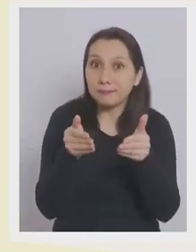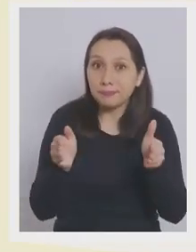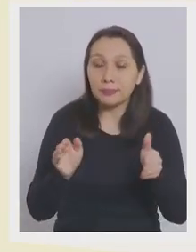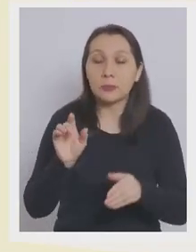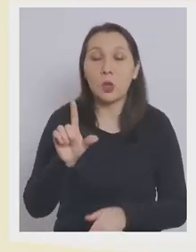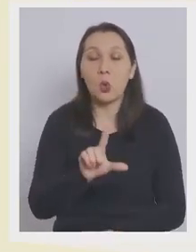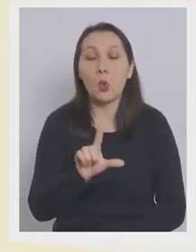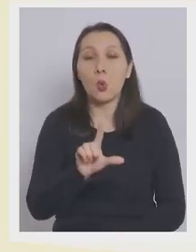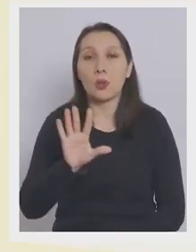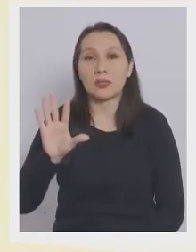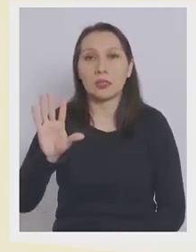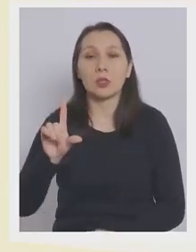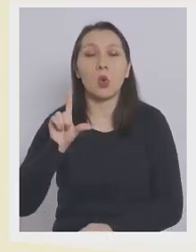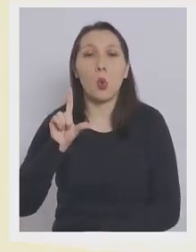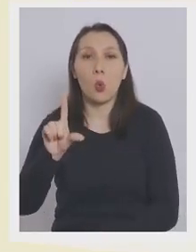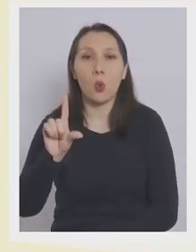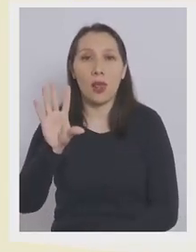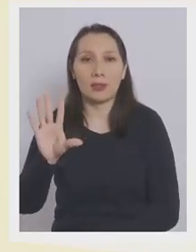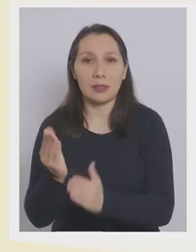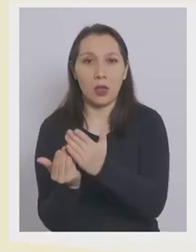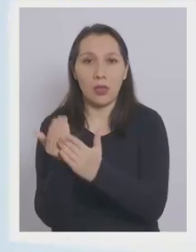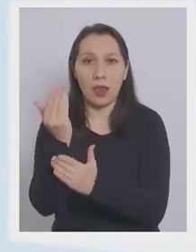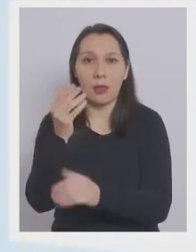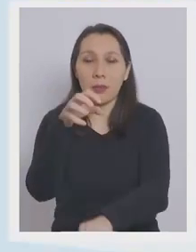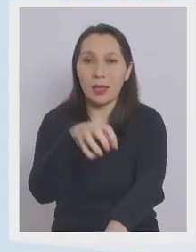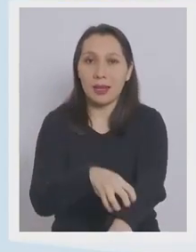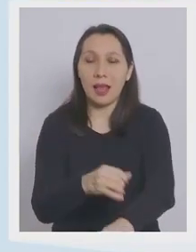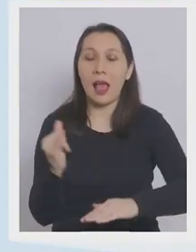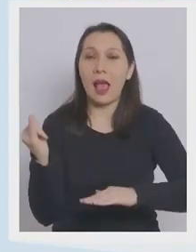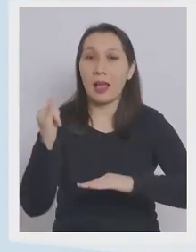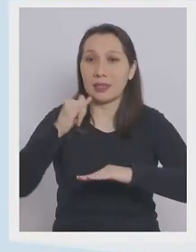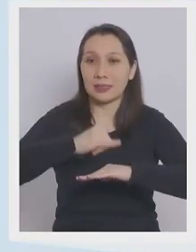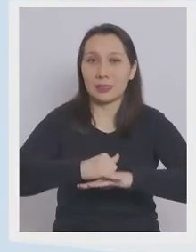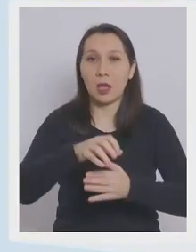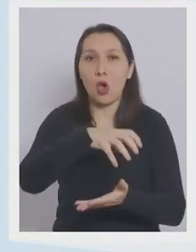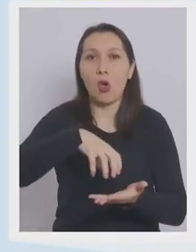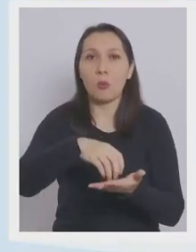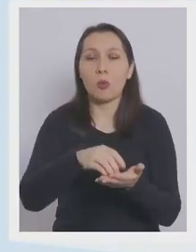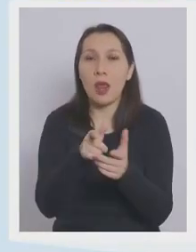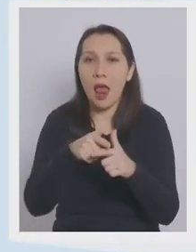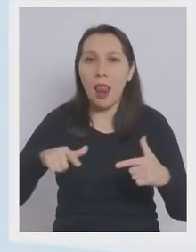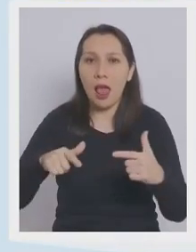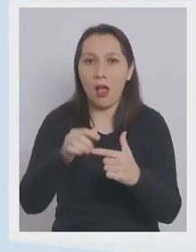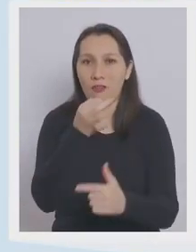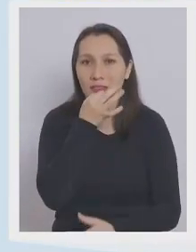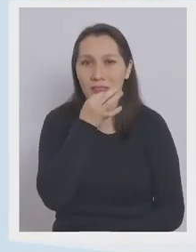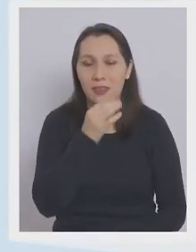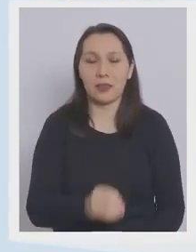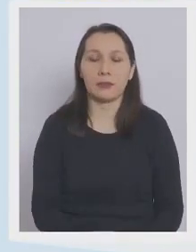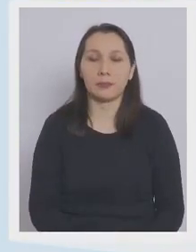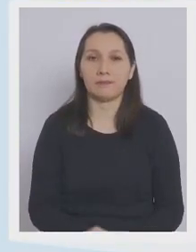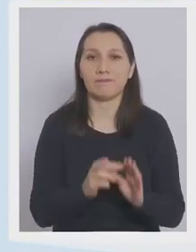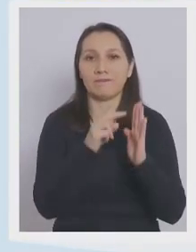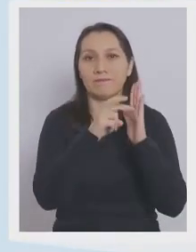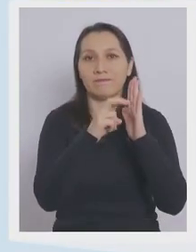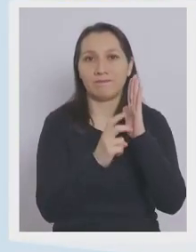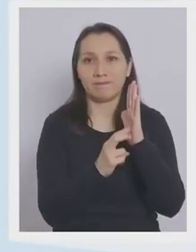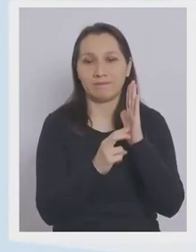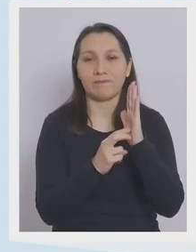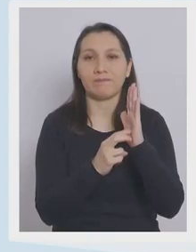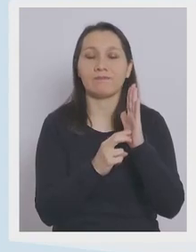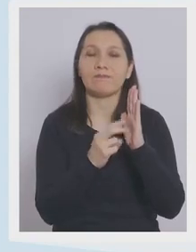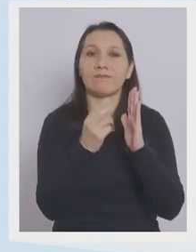5 de julio a las 5 de la mañana en la región de Aysén, la comuna de Lago Verde. Retroceden a